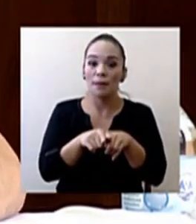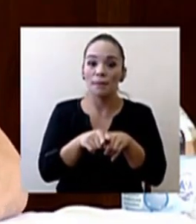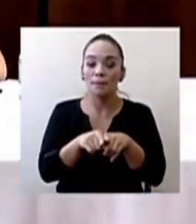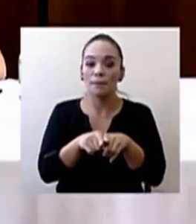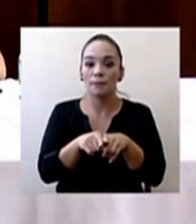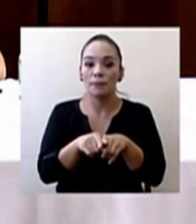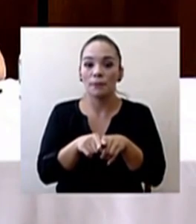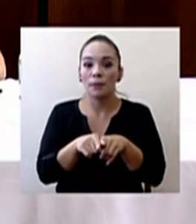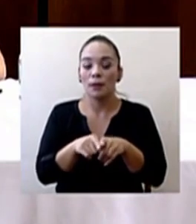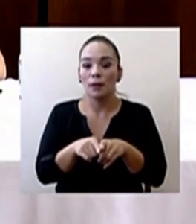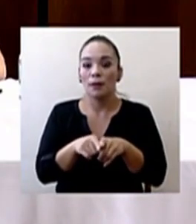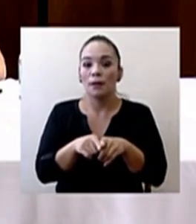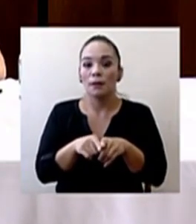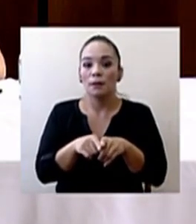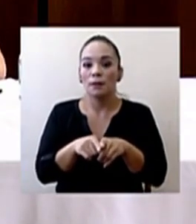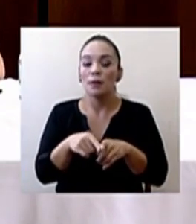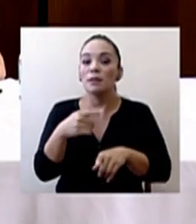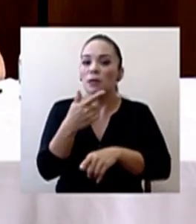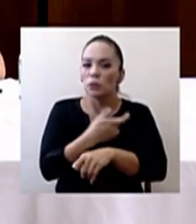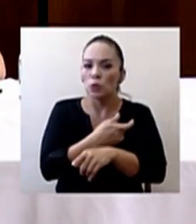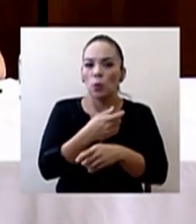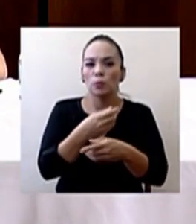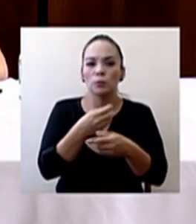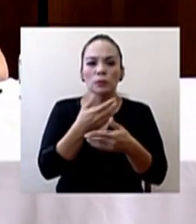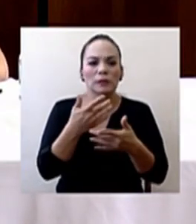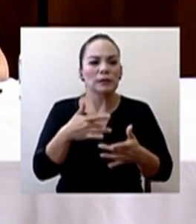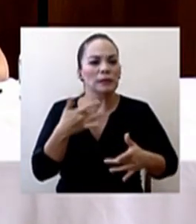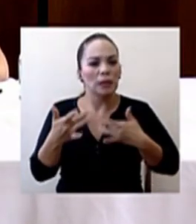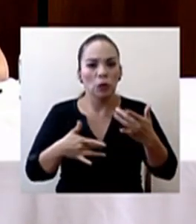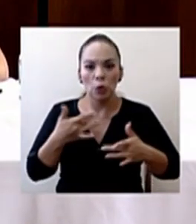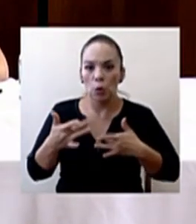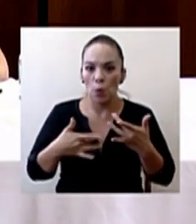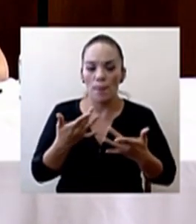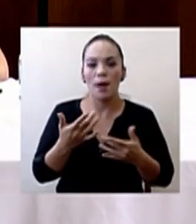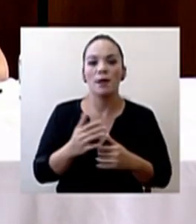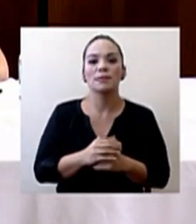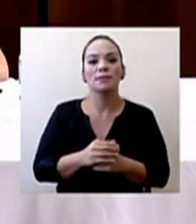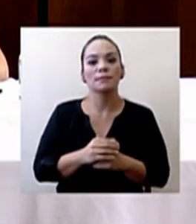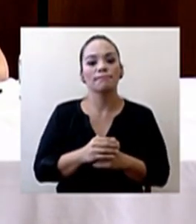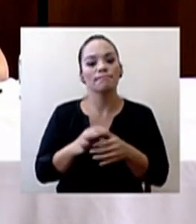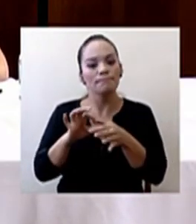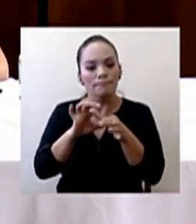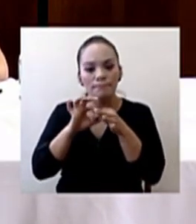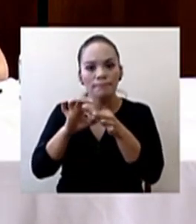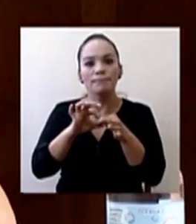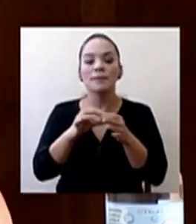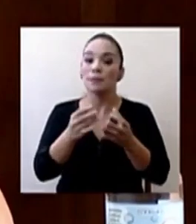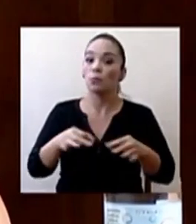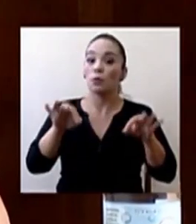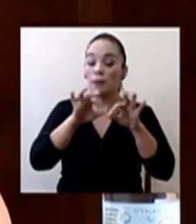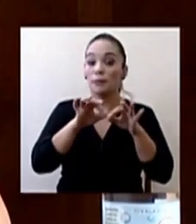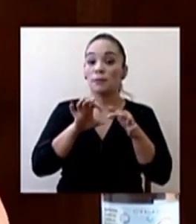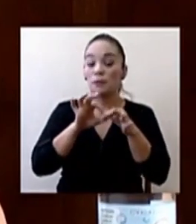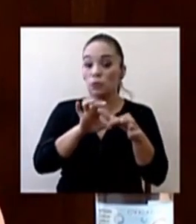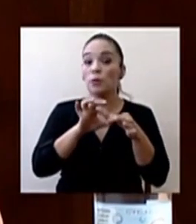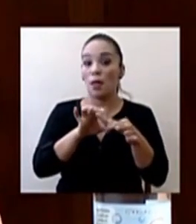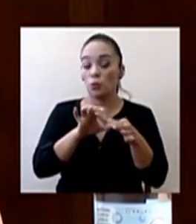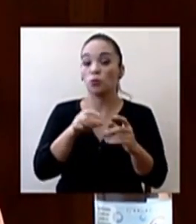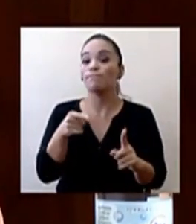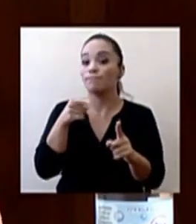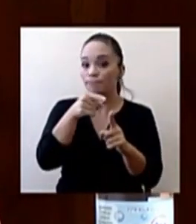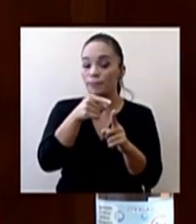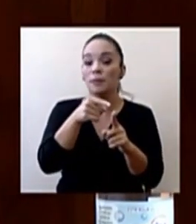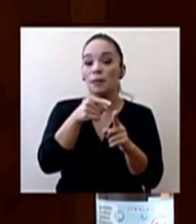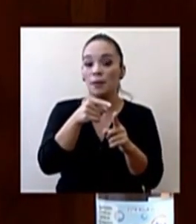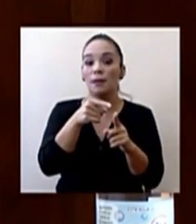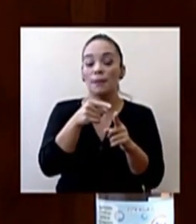conjuntival. Es decir, todos esos síntomas tienen que ver con síntomas importantes relacionados directamente con